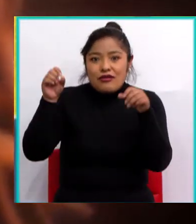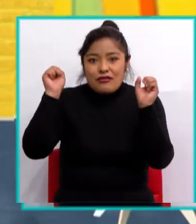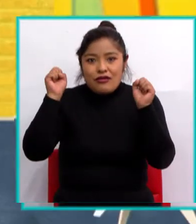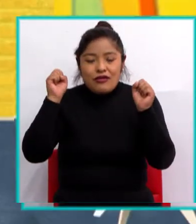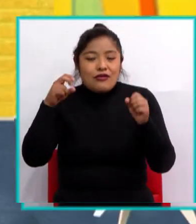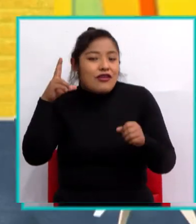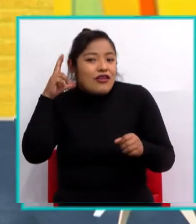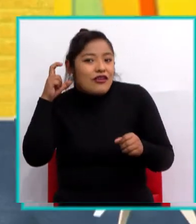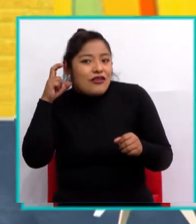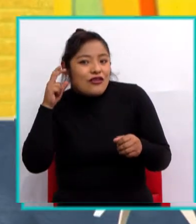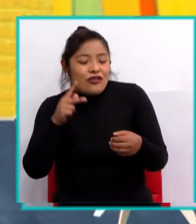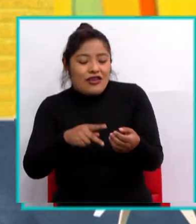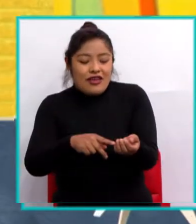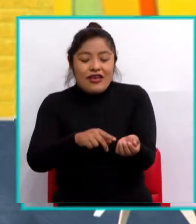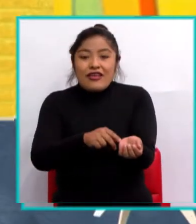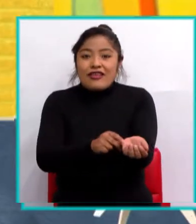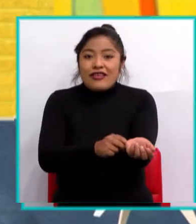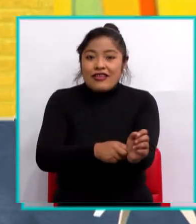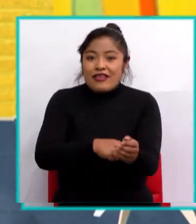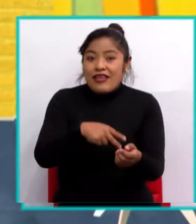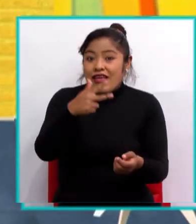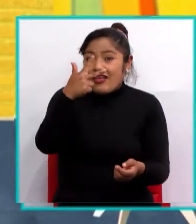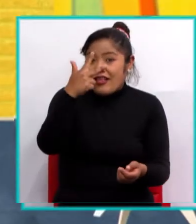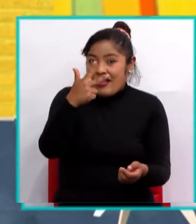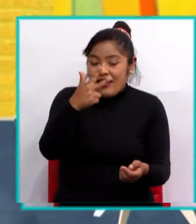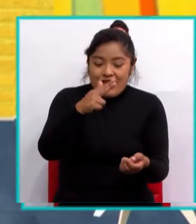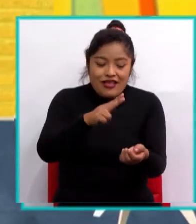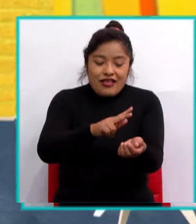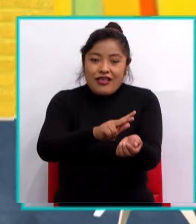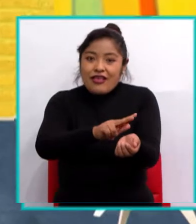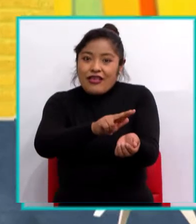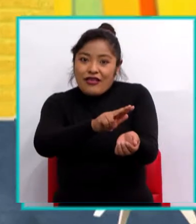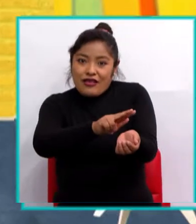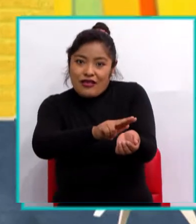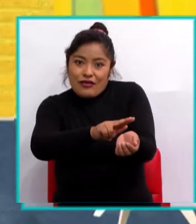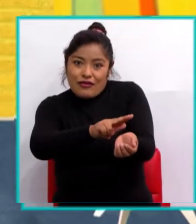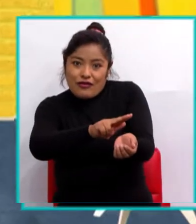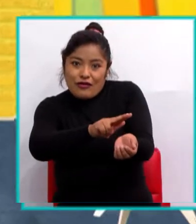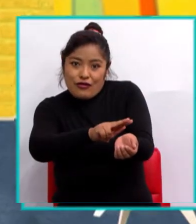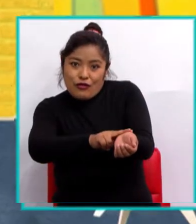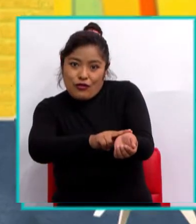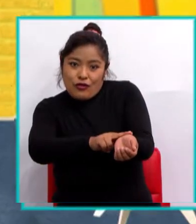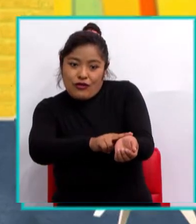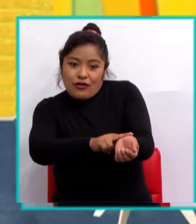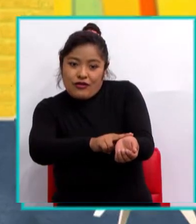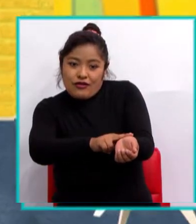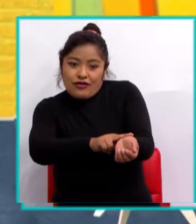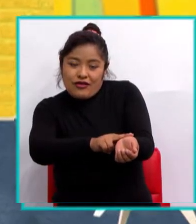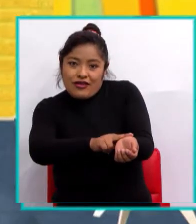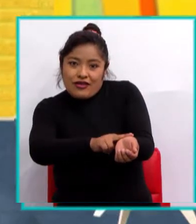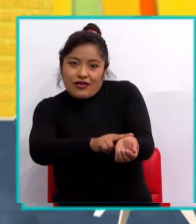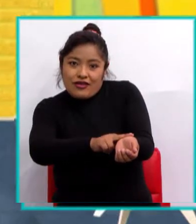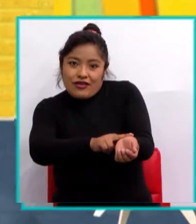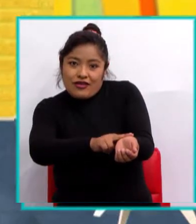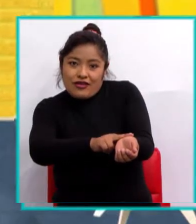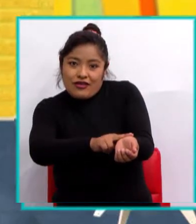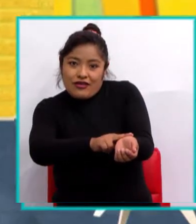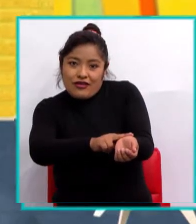estado tomando tres dedos de nuestra mano y colocando en la arteria radial.